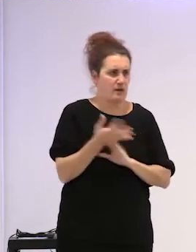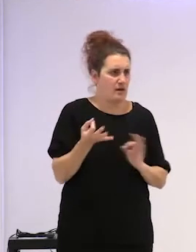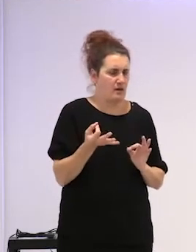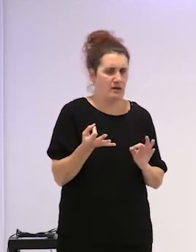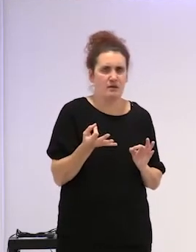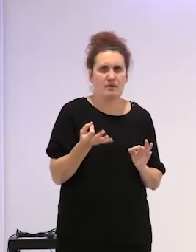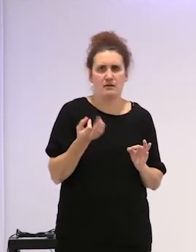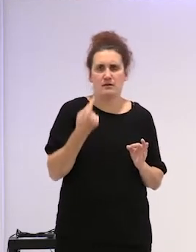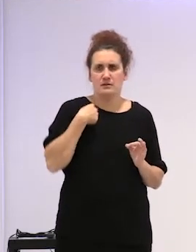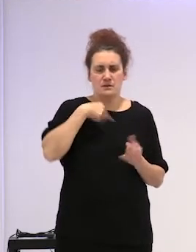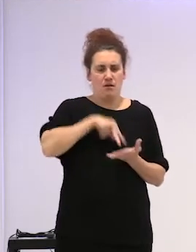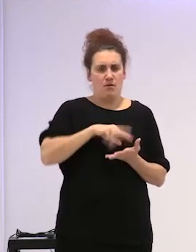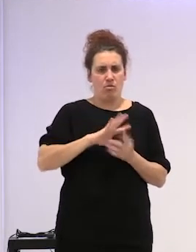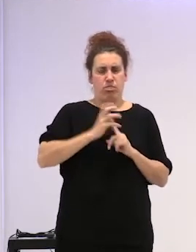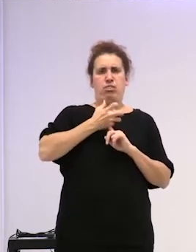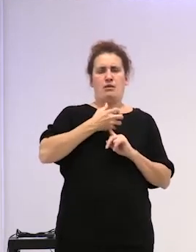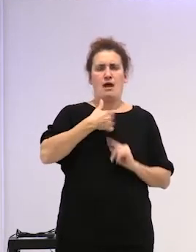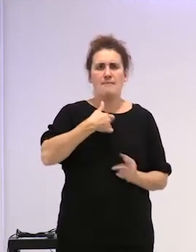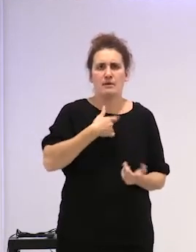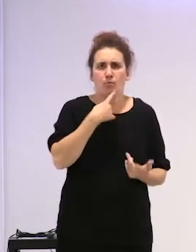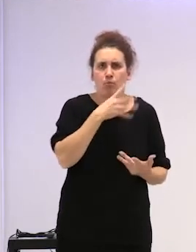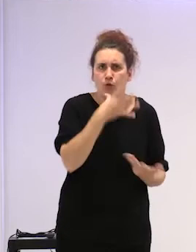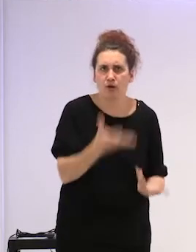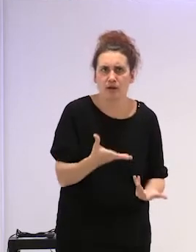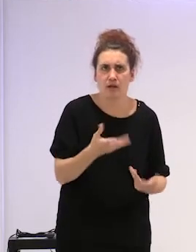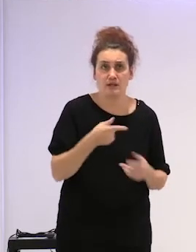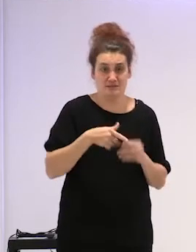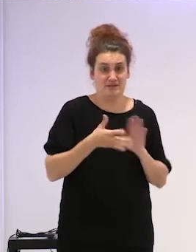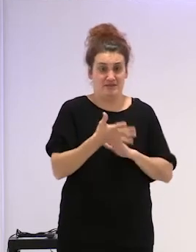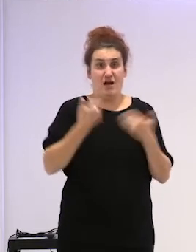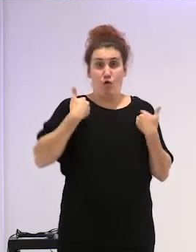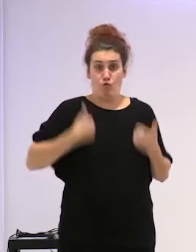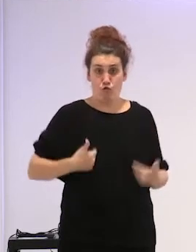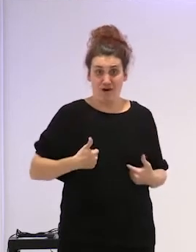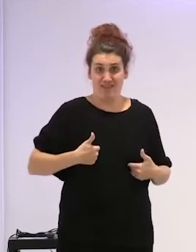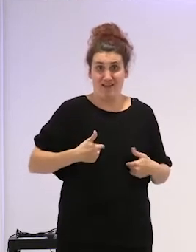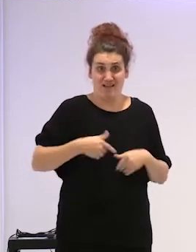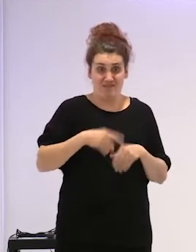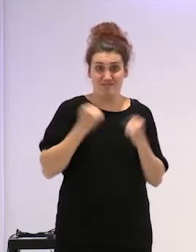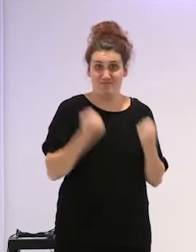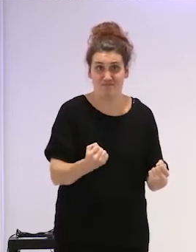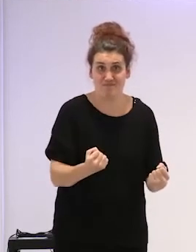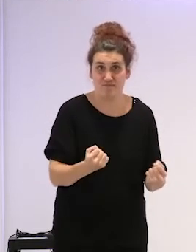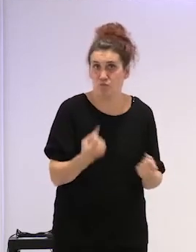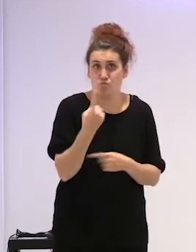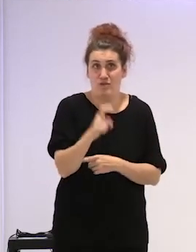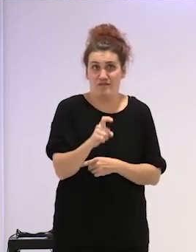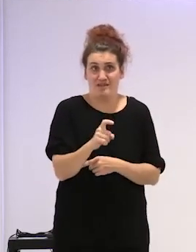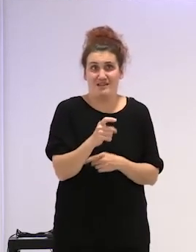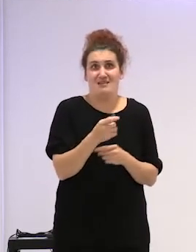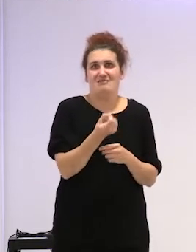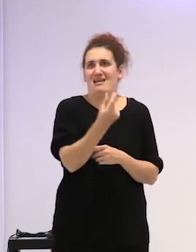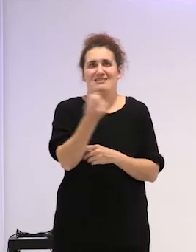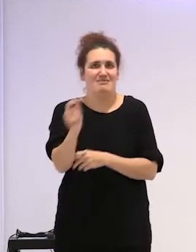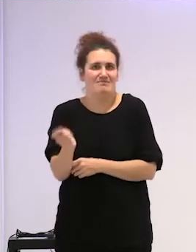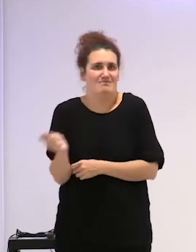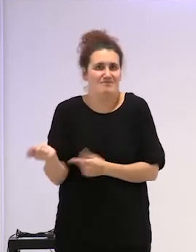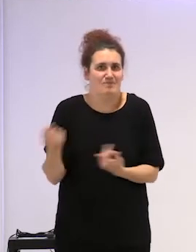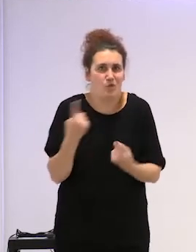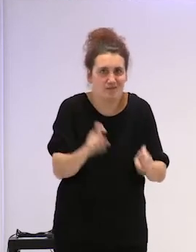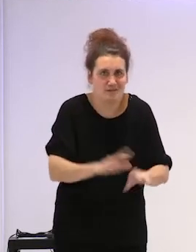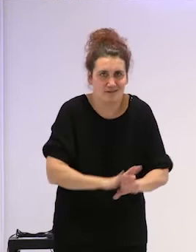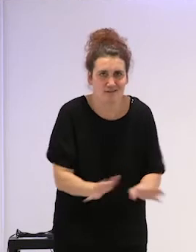esta agresión, obviamente que la fuerza física en la gran mayoría de los casos, insisto, no es necesario